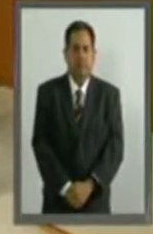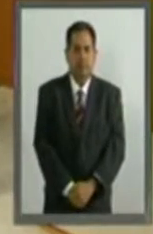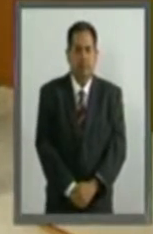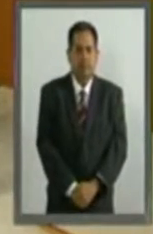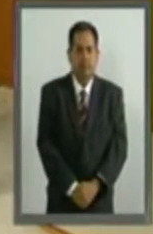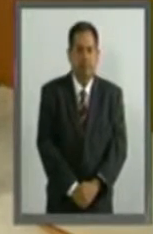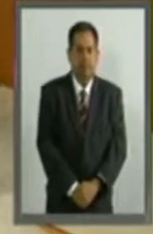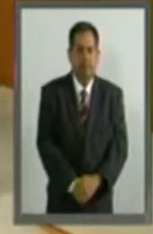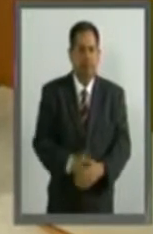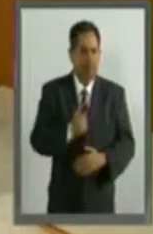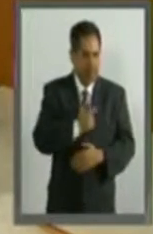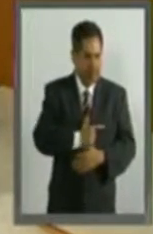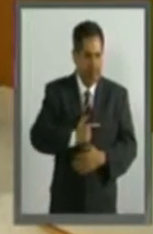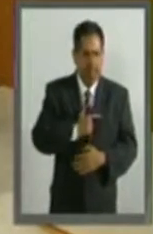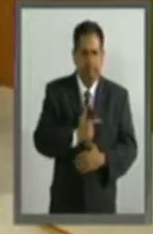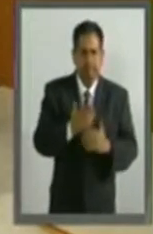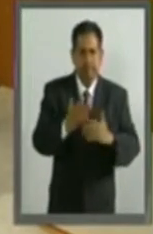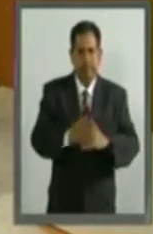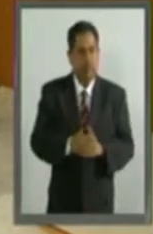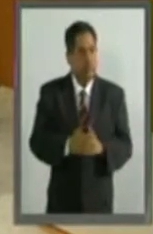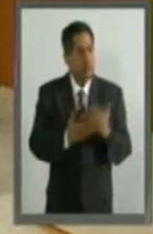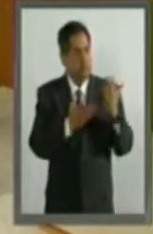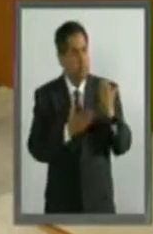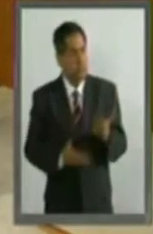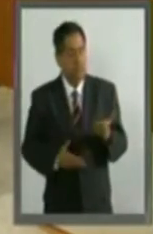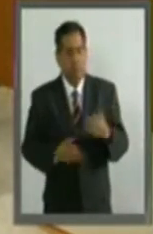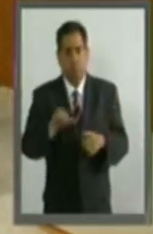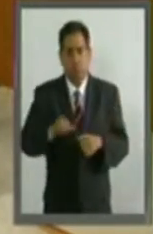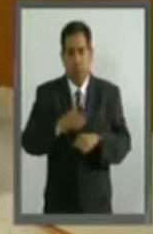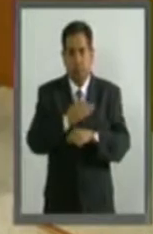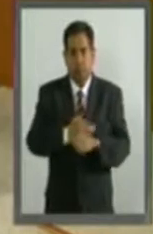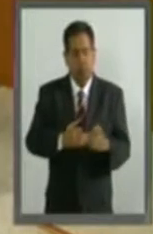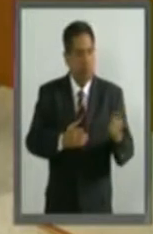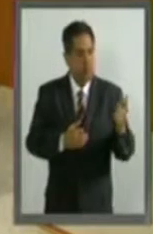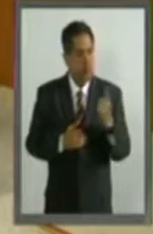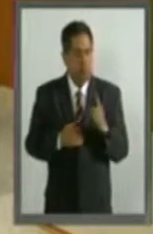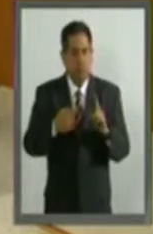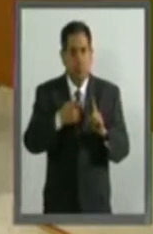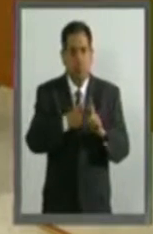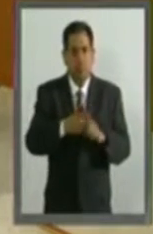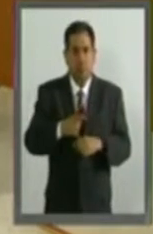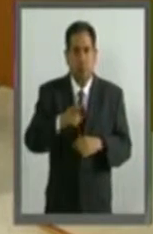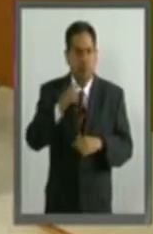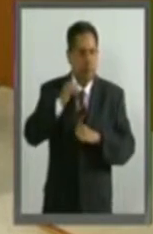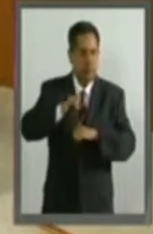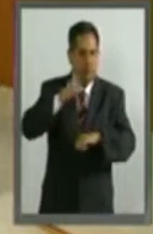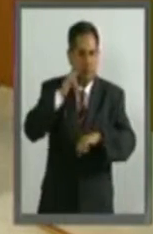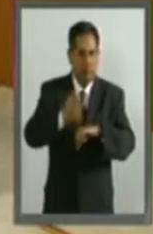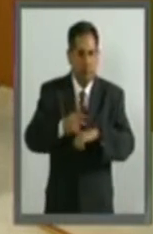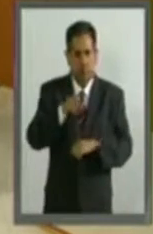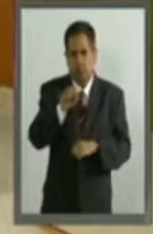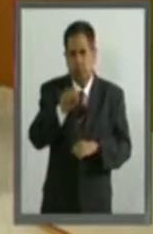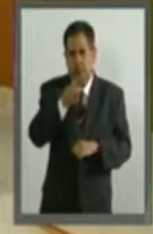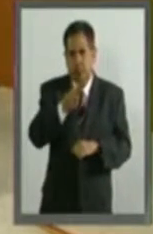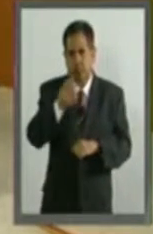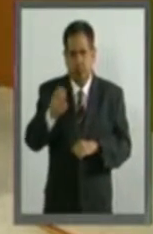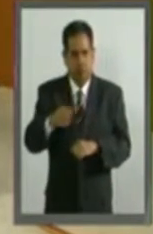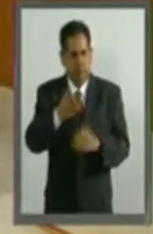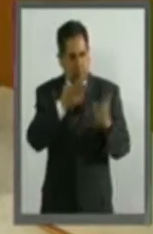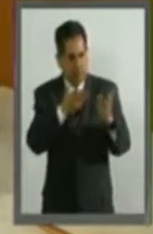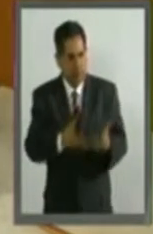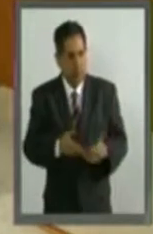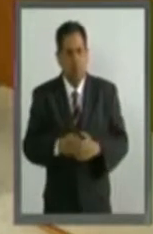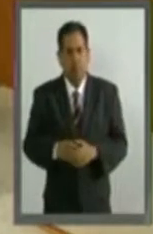Es un gusto recibir en esta tarde al señor Canciller, al Secretario de Relaciones